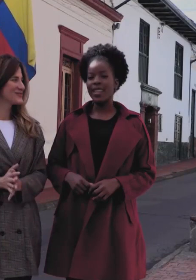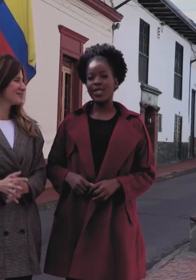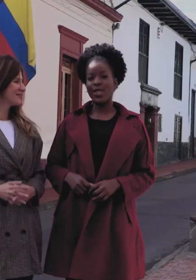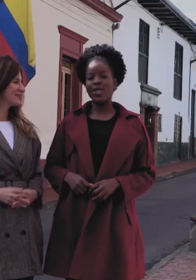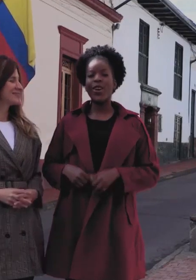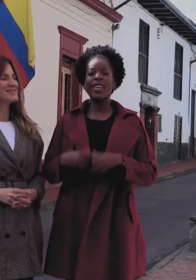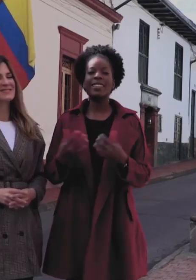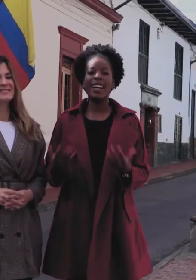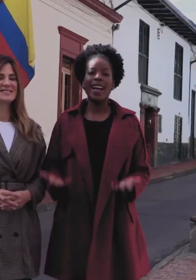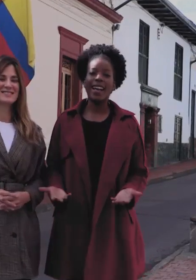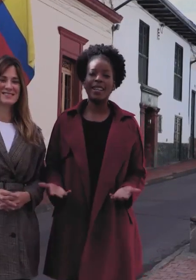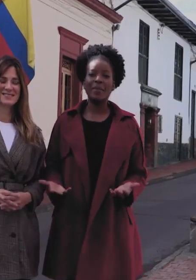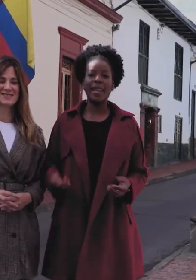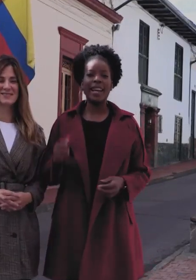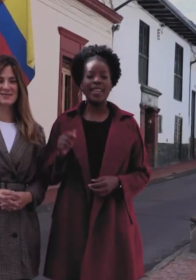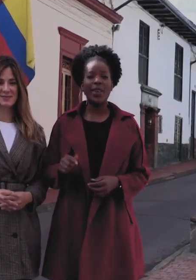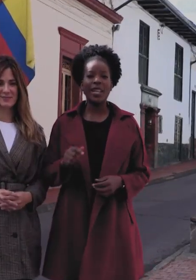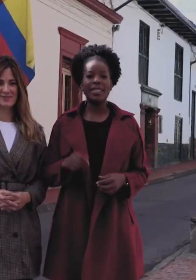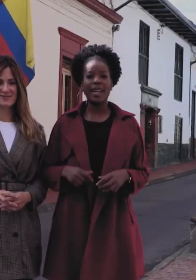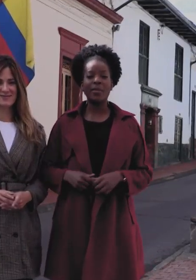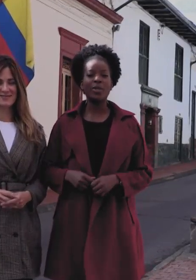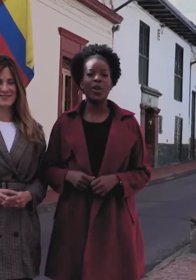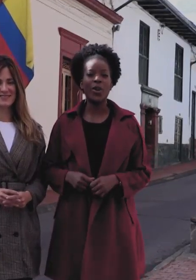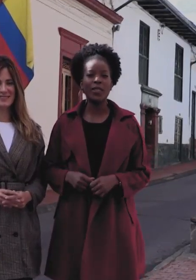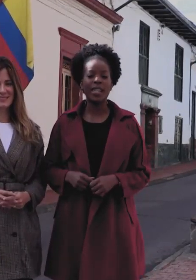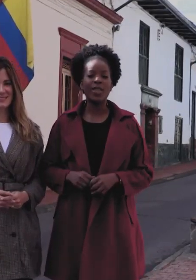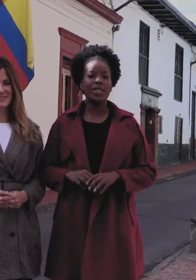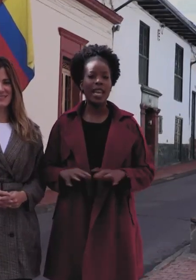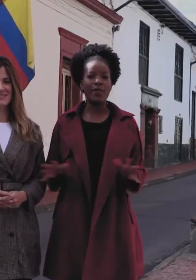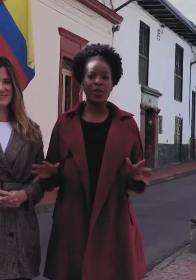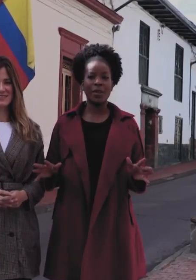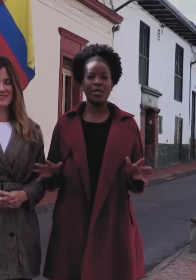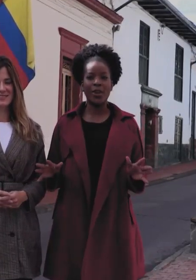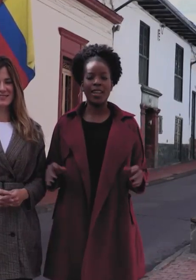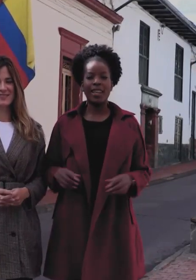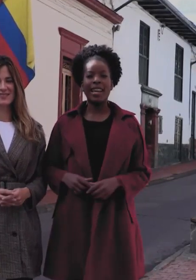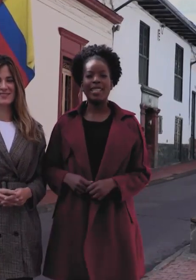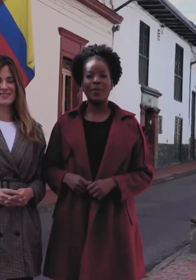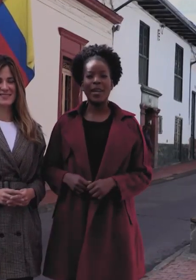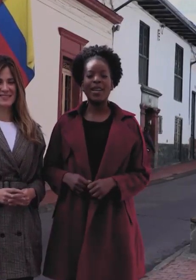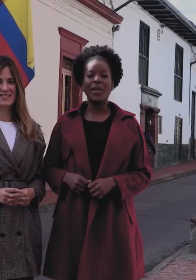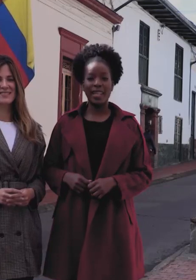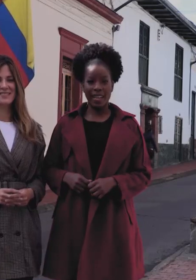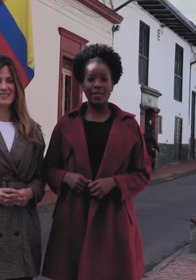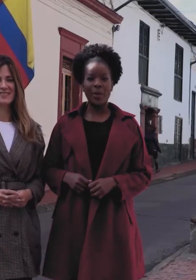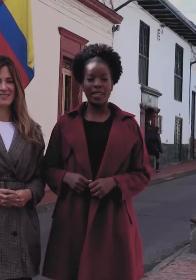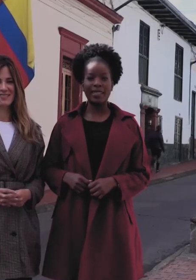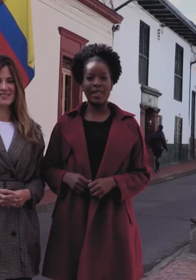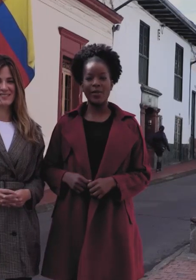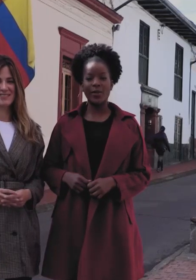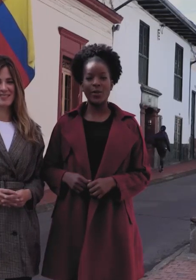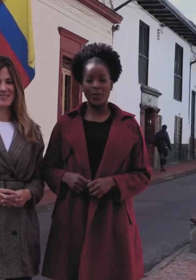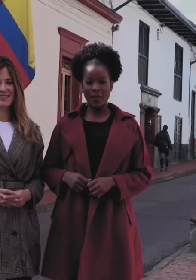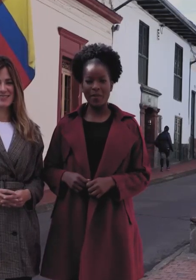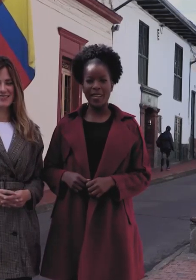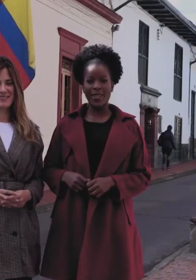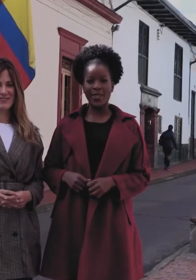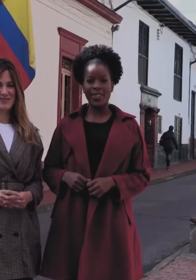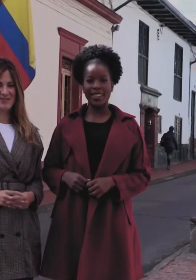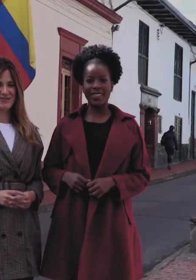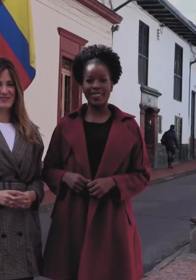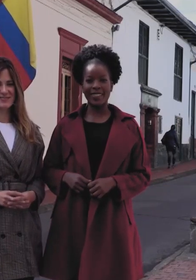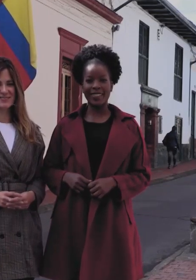colombianos. Y yo soy Yajaira Perea y hoy les traemos contenidos e información que les pueden abrir las puertas del futuro.